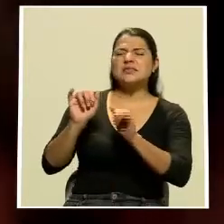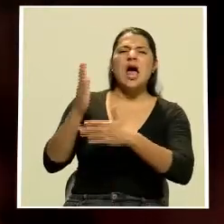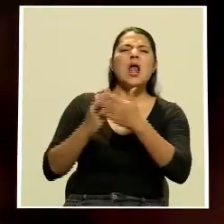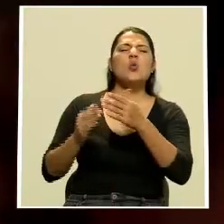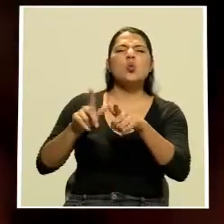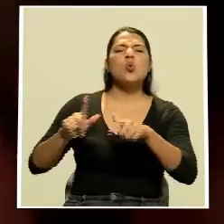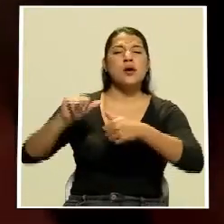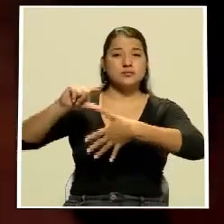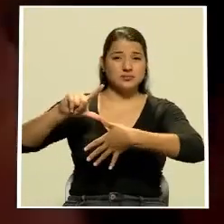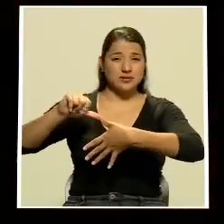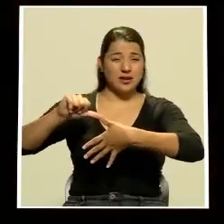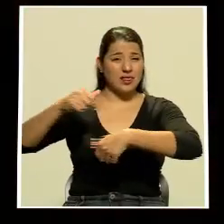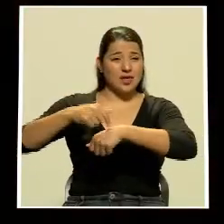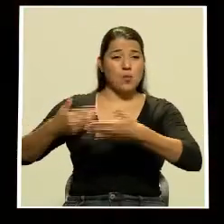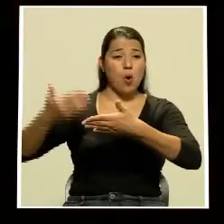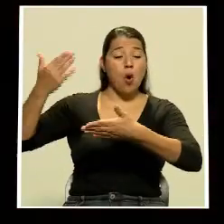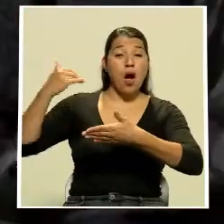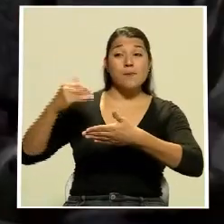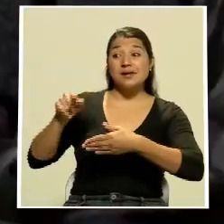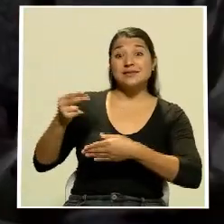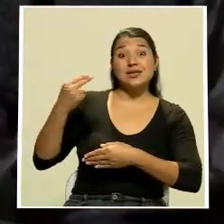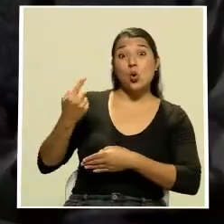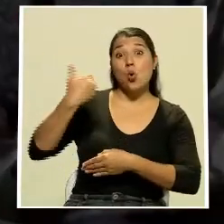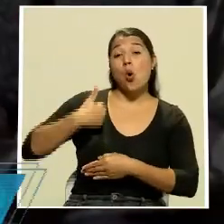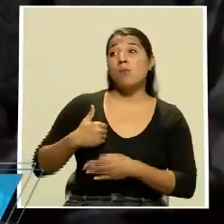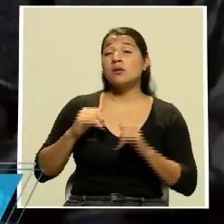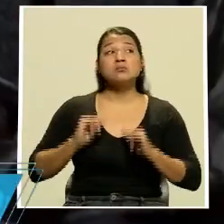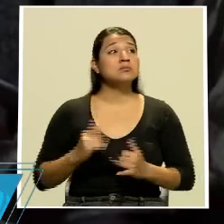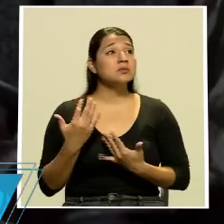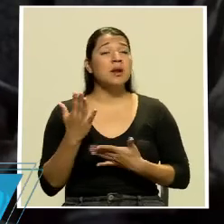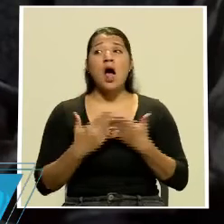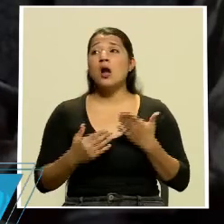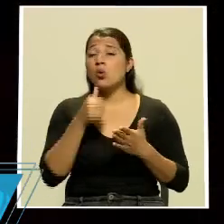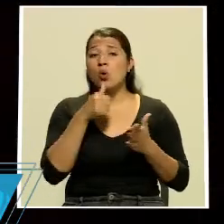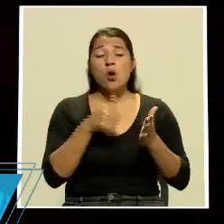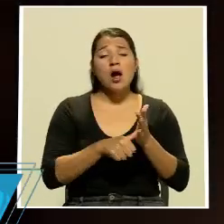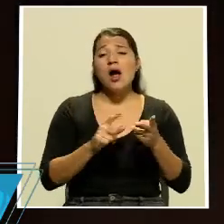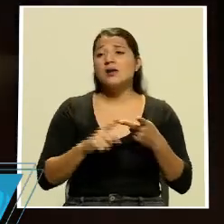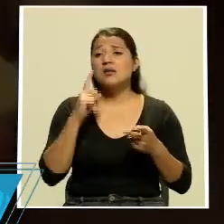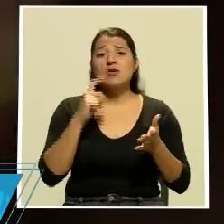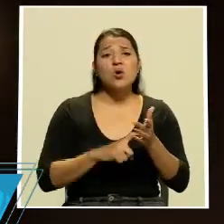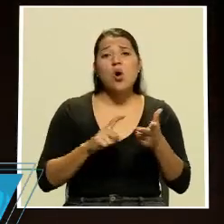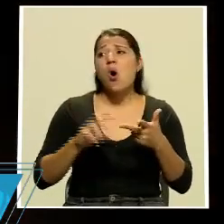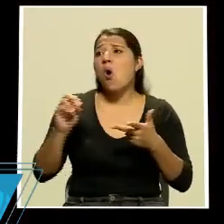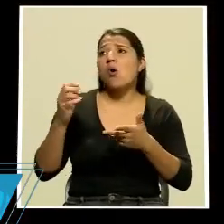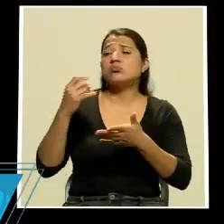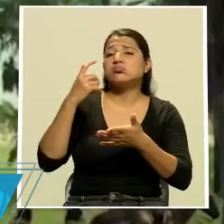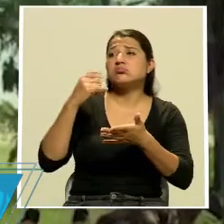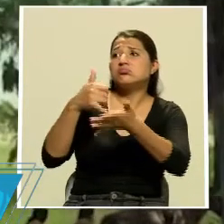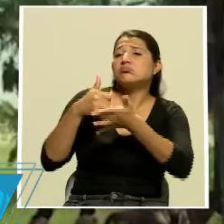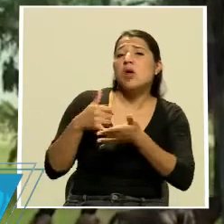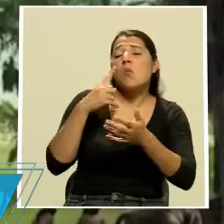durante la época colonial es la historia de un hombre que está atrapado esperando algo una carta reconocimiento o alguna recompensa por ser un obediente